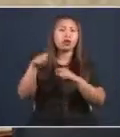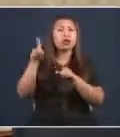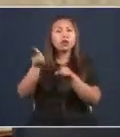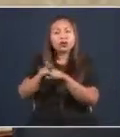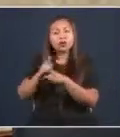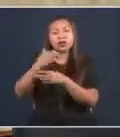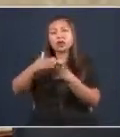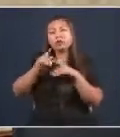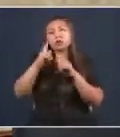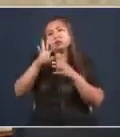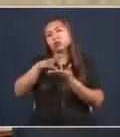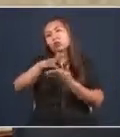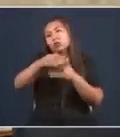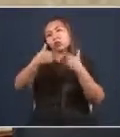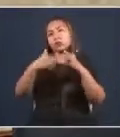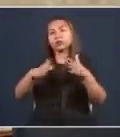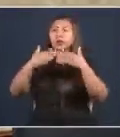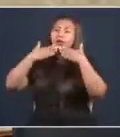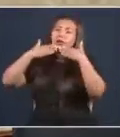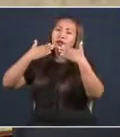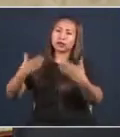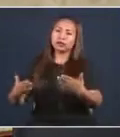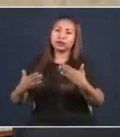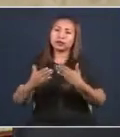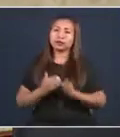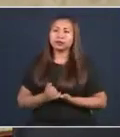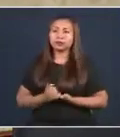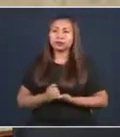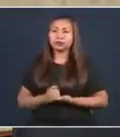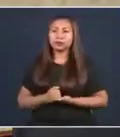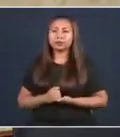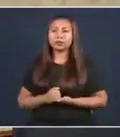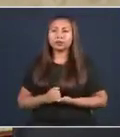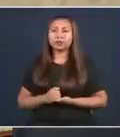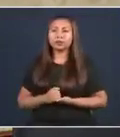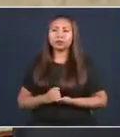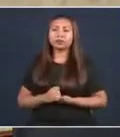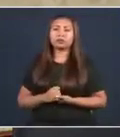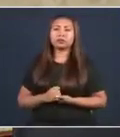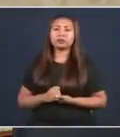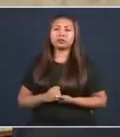Presidente, gracias por su tolerancia.